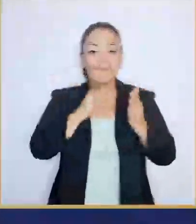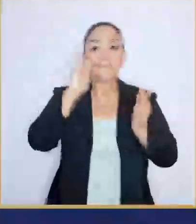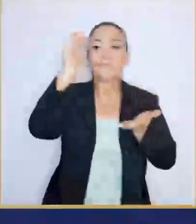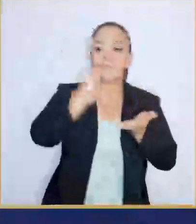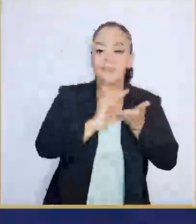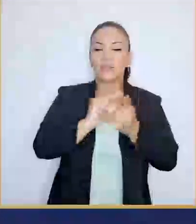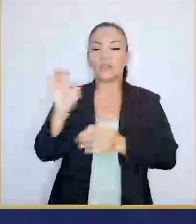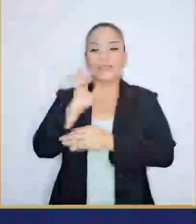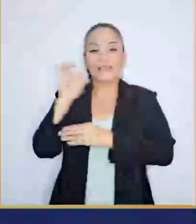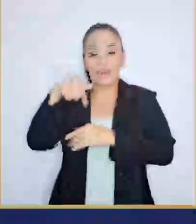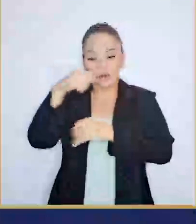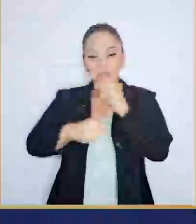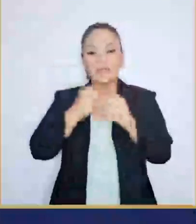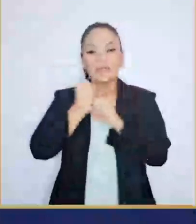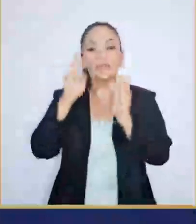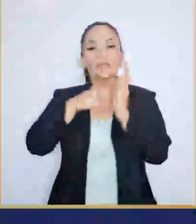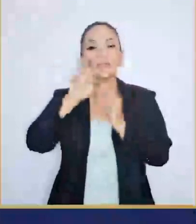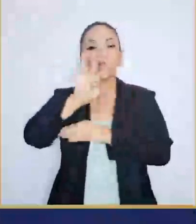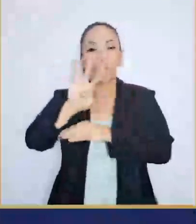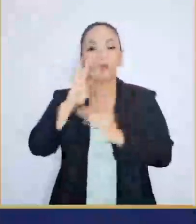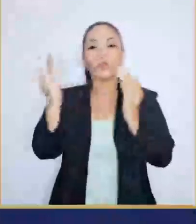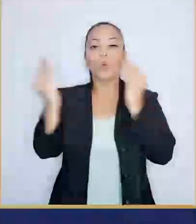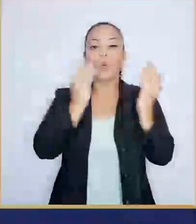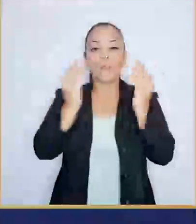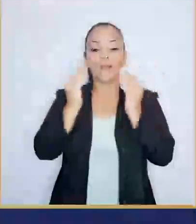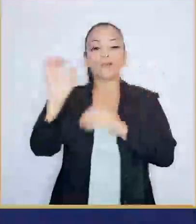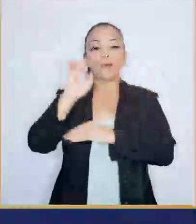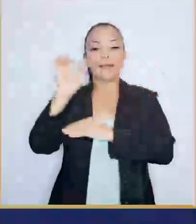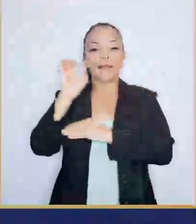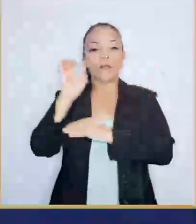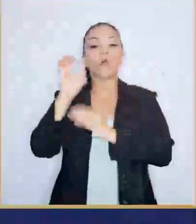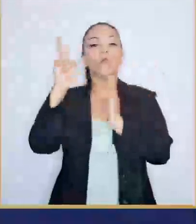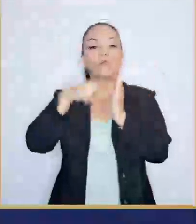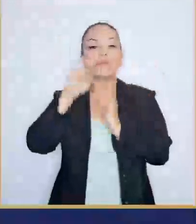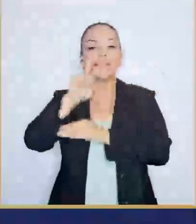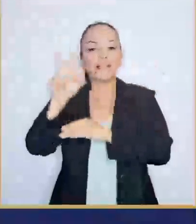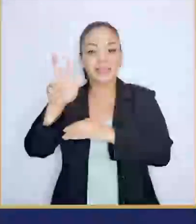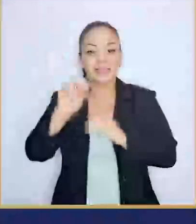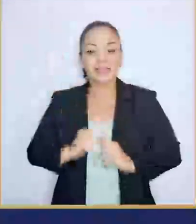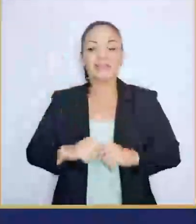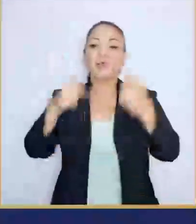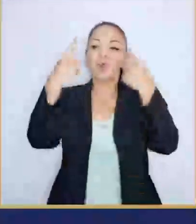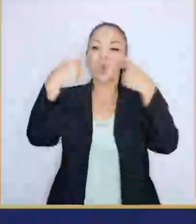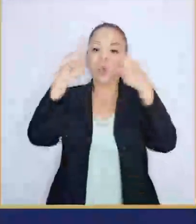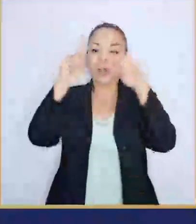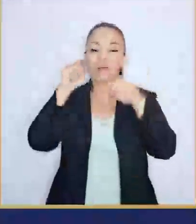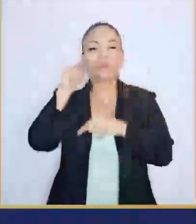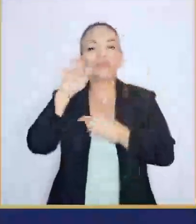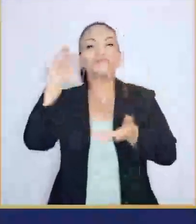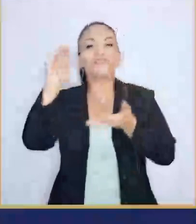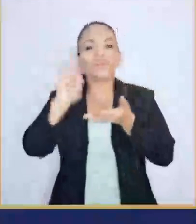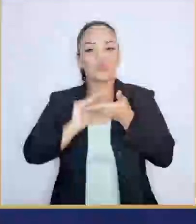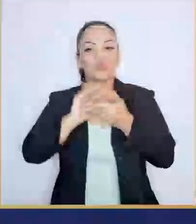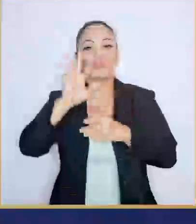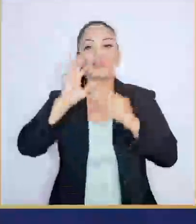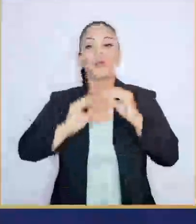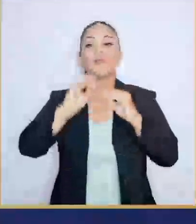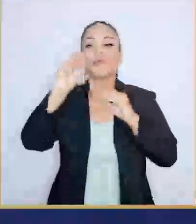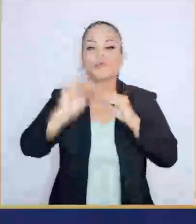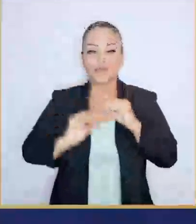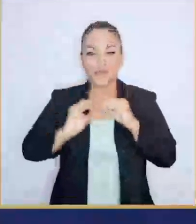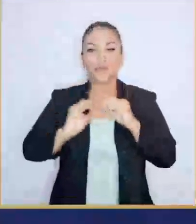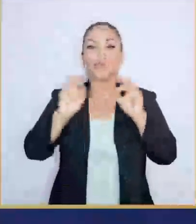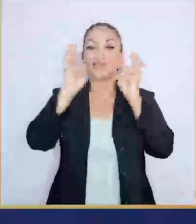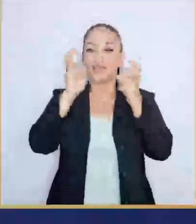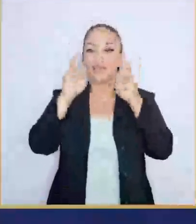de este año 2024, en comparación con enero del año 2023 Logramos experimentar una reducción del 5% en